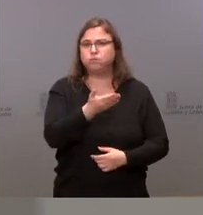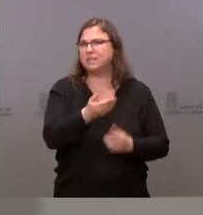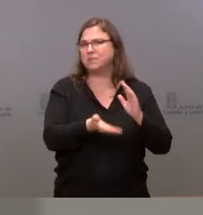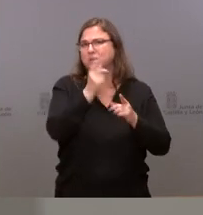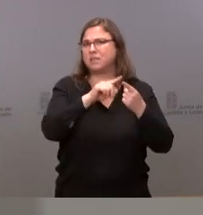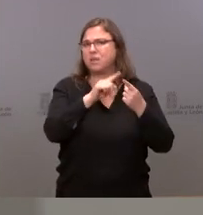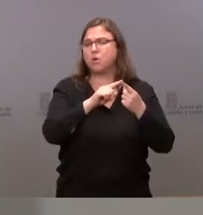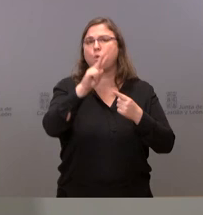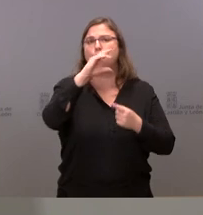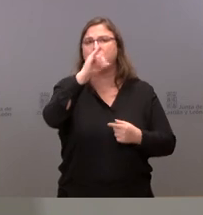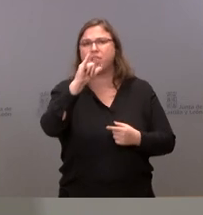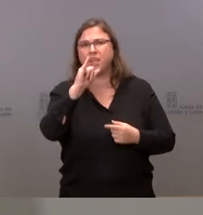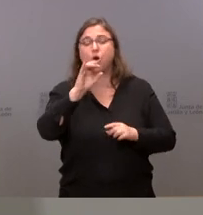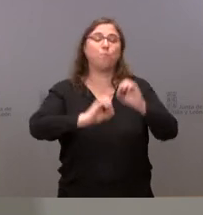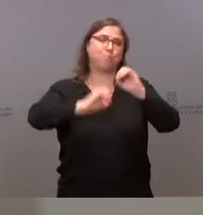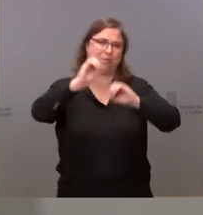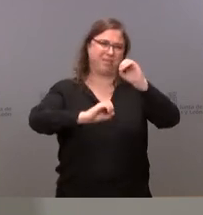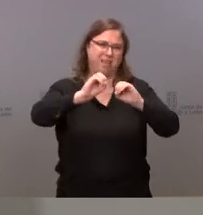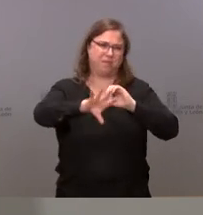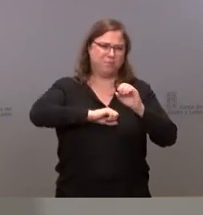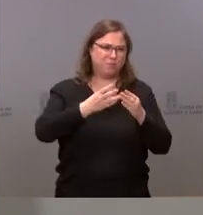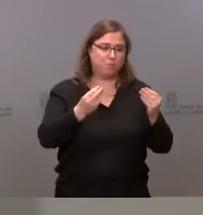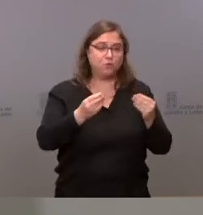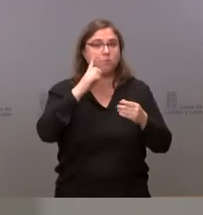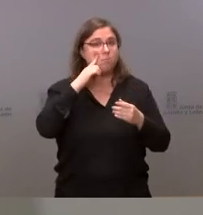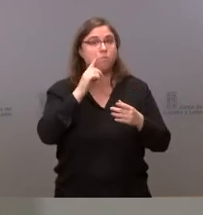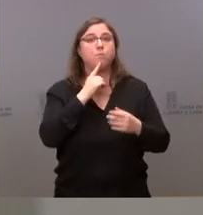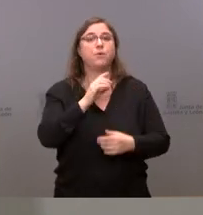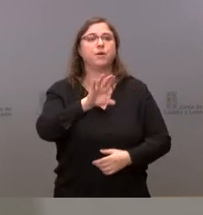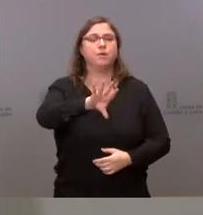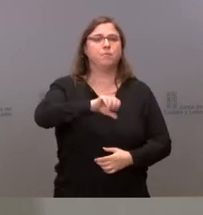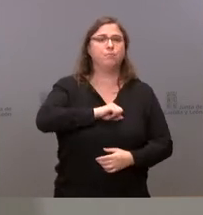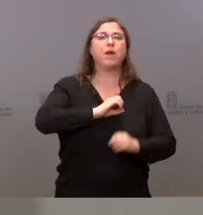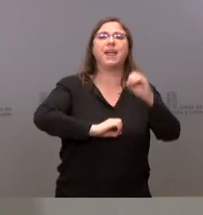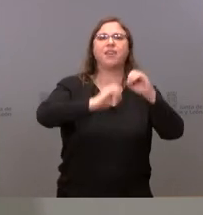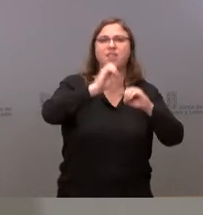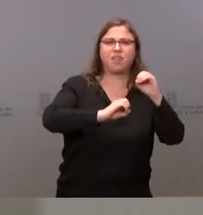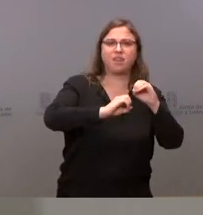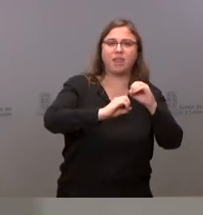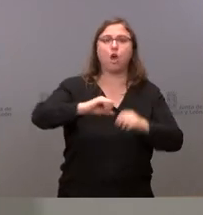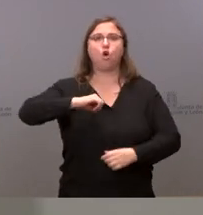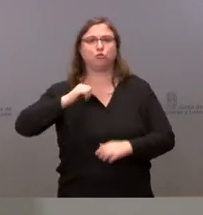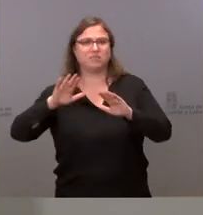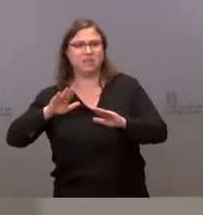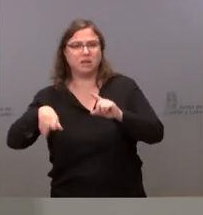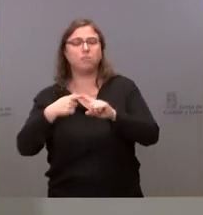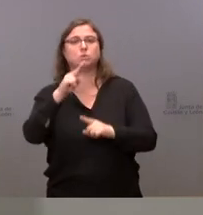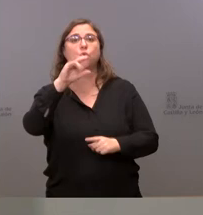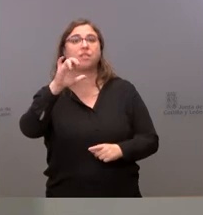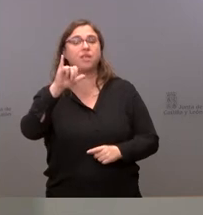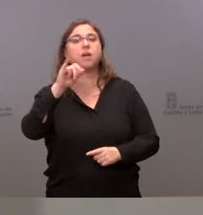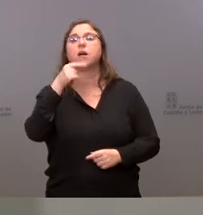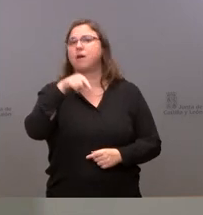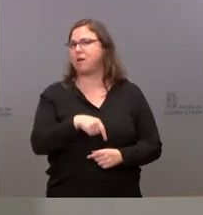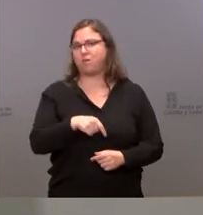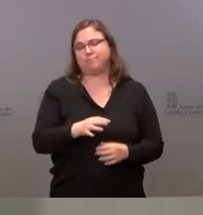era la incidencia porque había una correlación muy directa entre incidencia hospitalización y UCI hoy afortunadamente